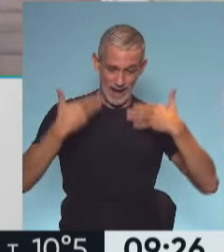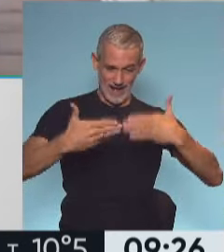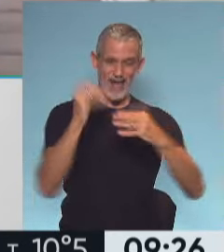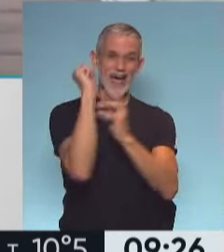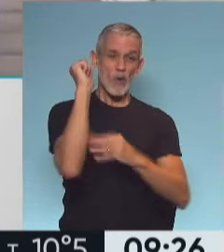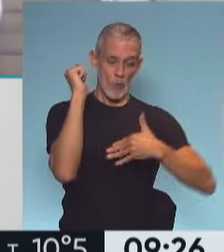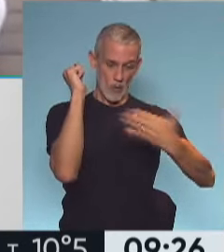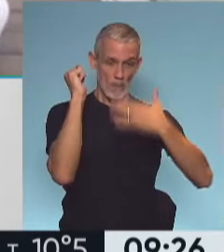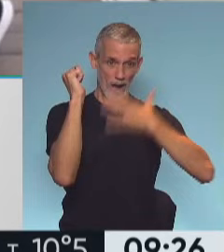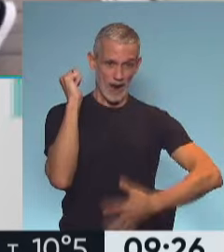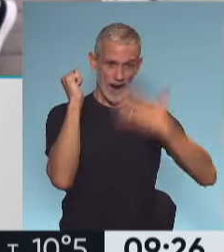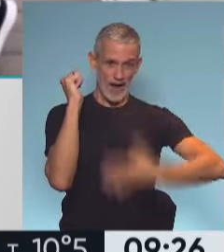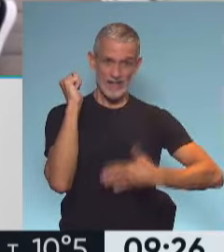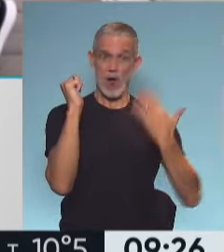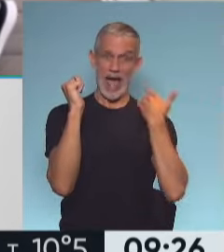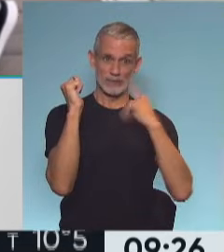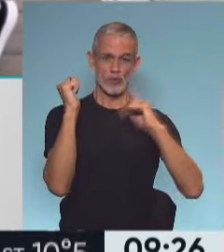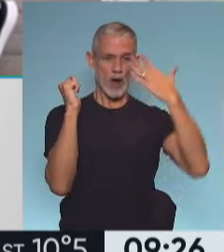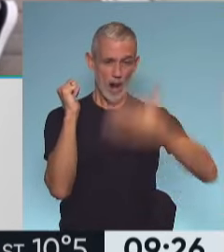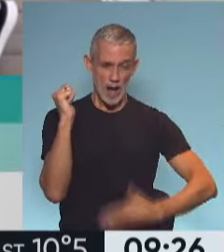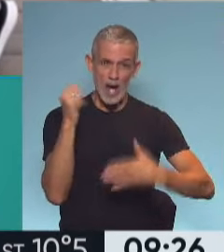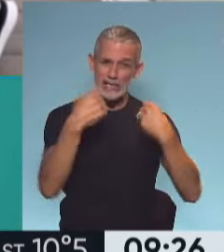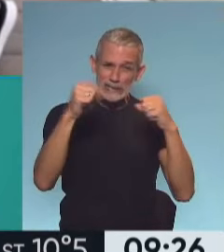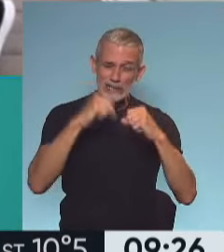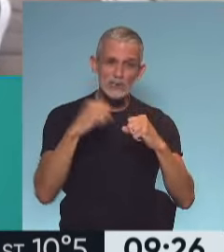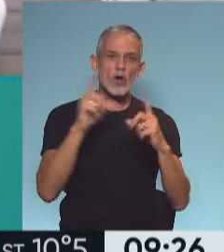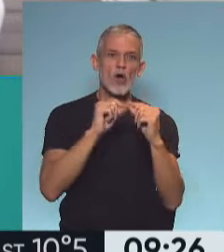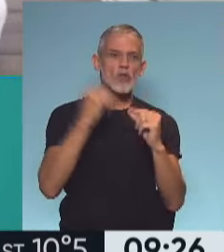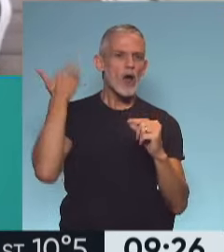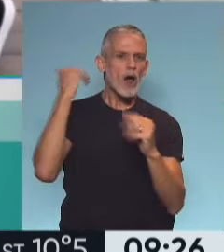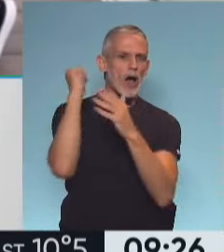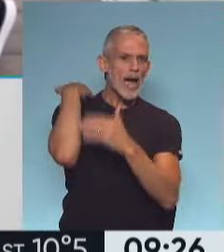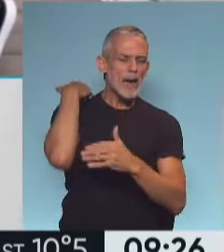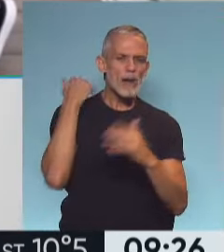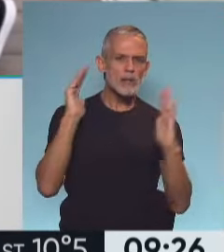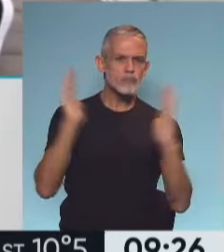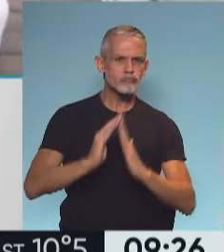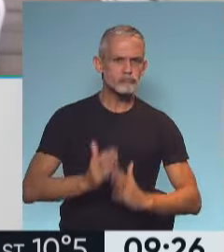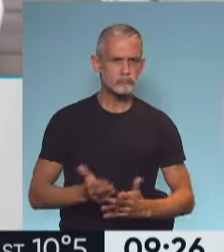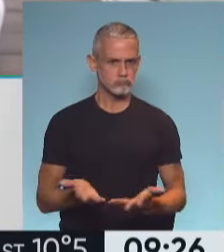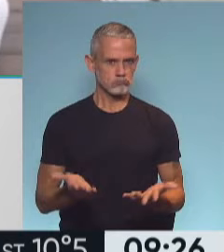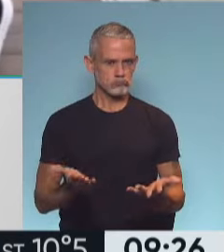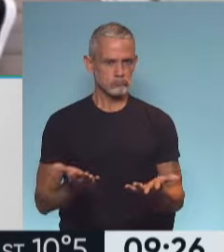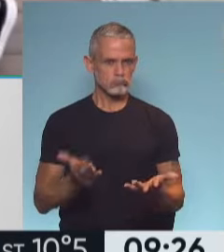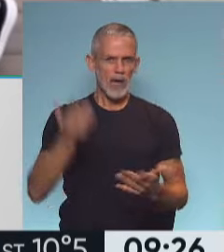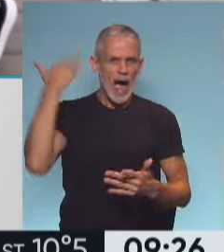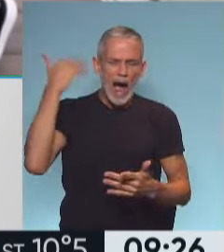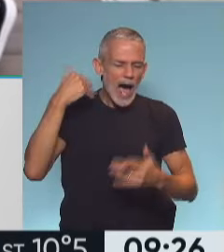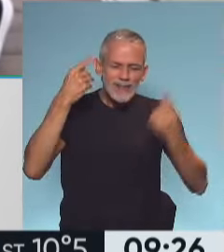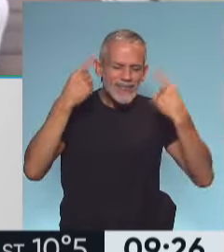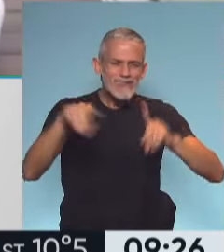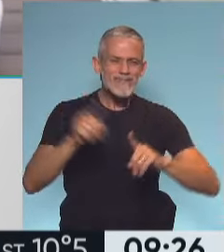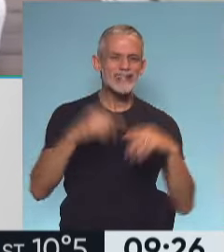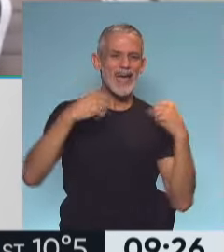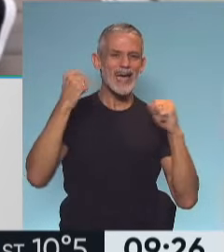del cuerpo, lo que llamamos la zona media anterior, quita el dolor de espalda que tenemos atrás. Cuando otra hora creíamos que eran